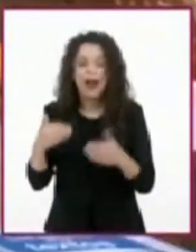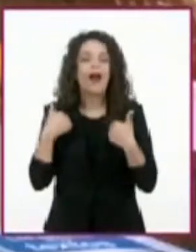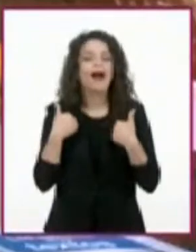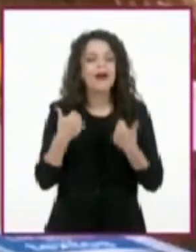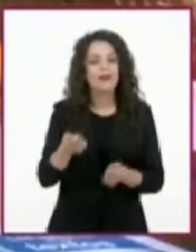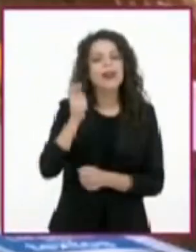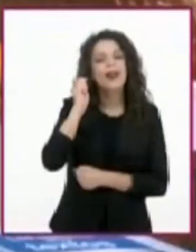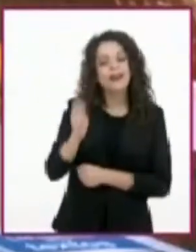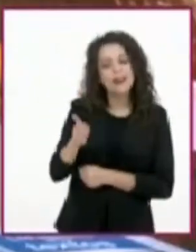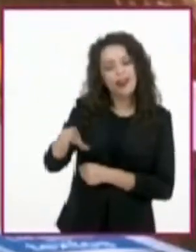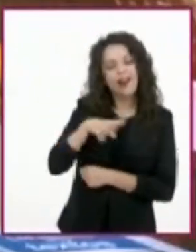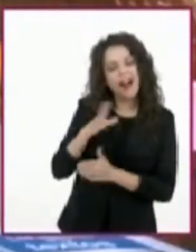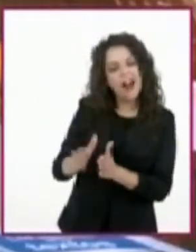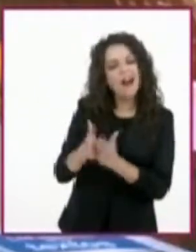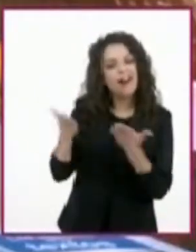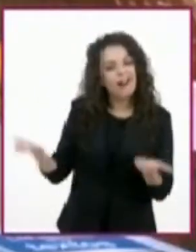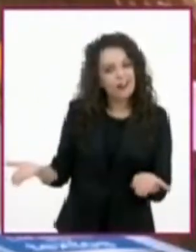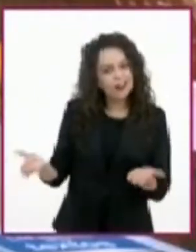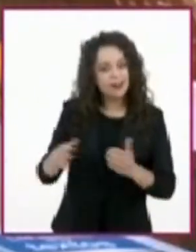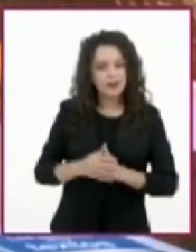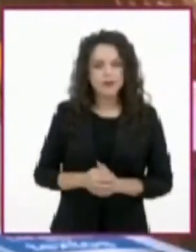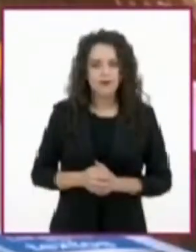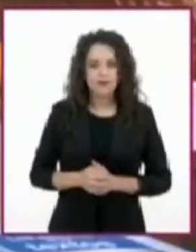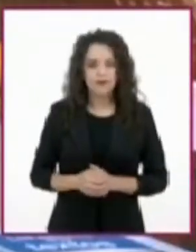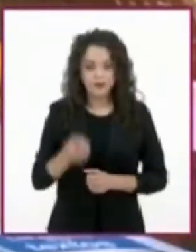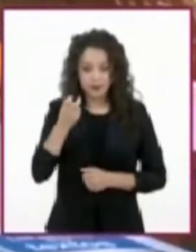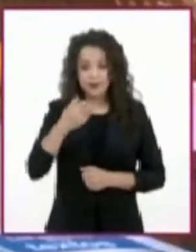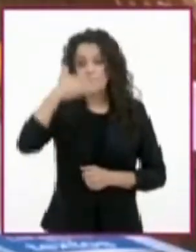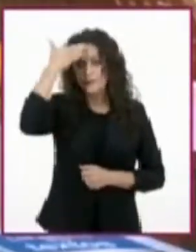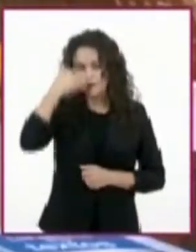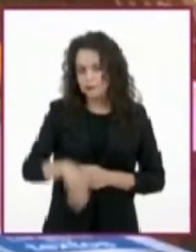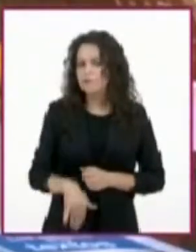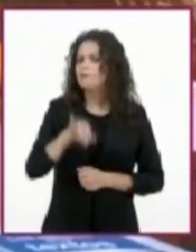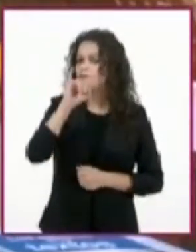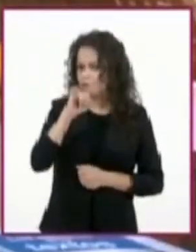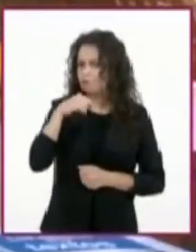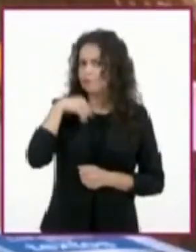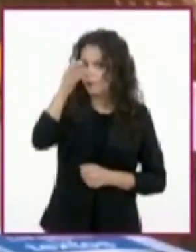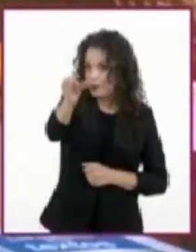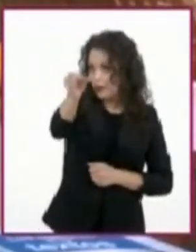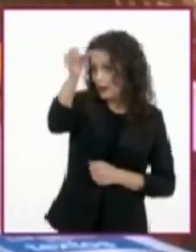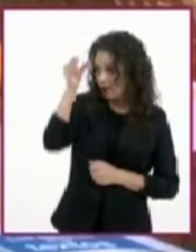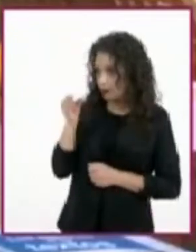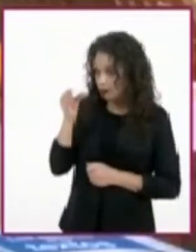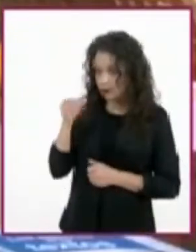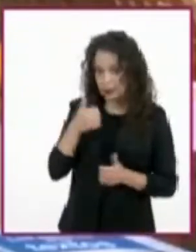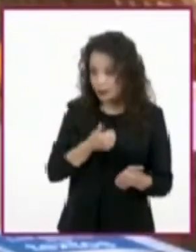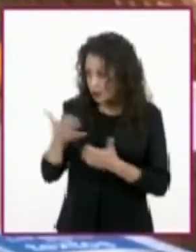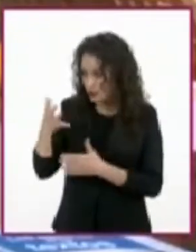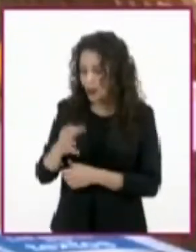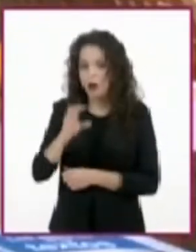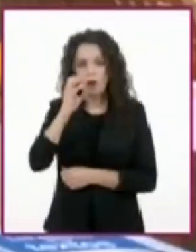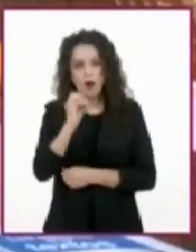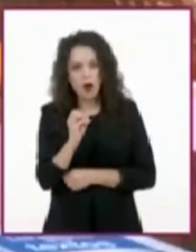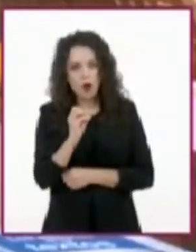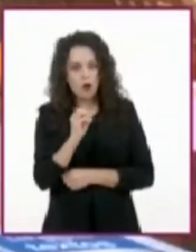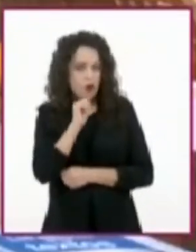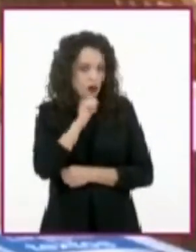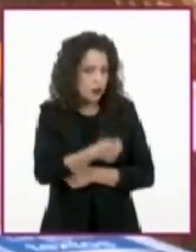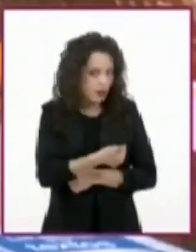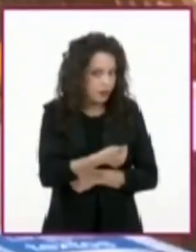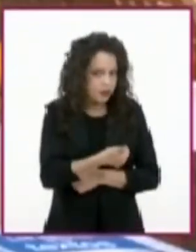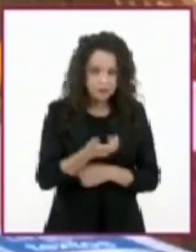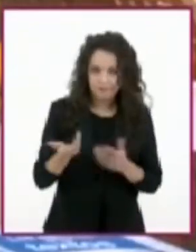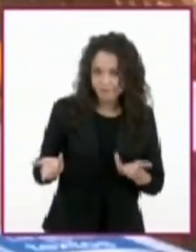Así sabremos si vale la pena llevarse el material de la estantería para revisarlo con mayor cuidado o si este no